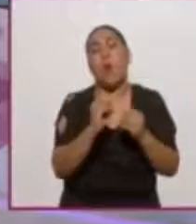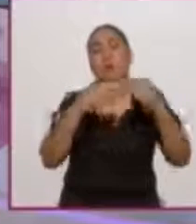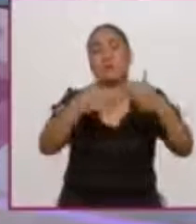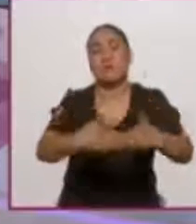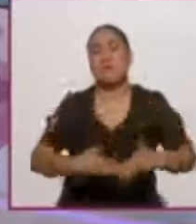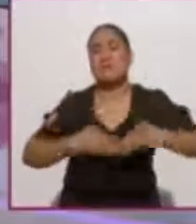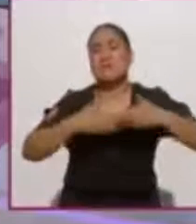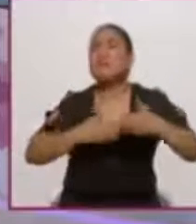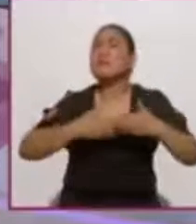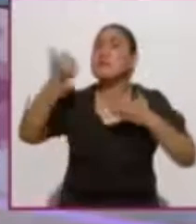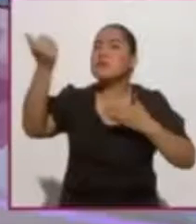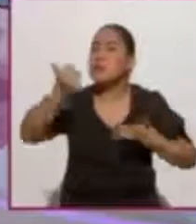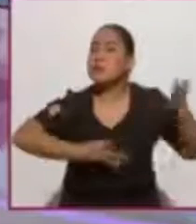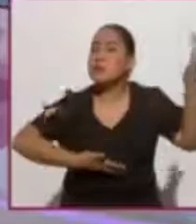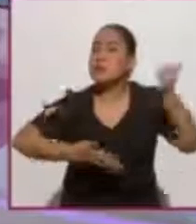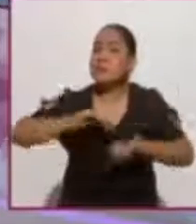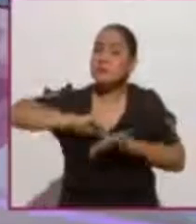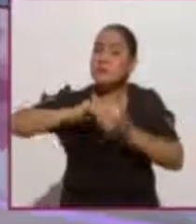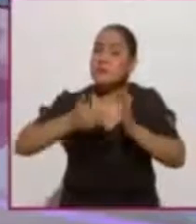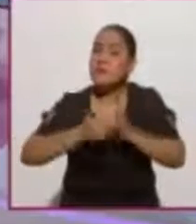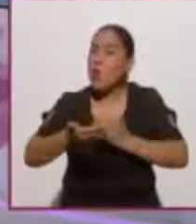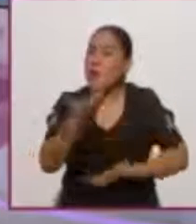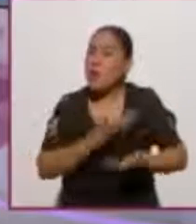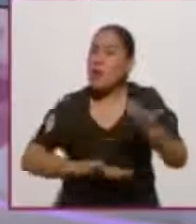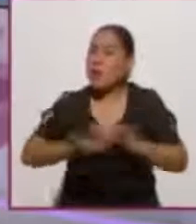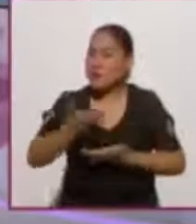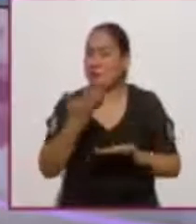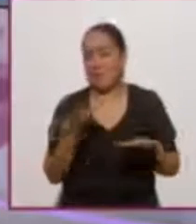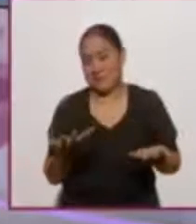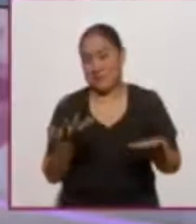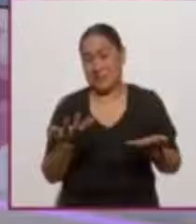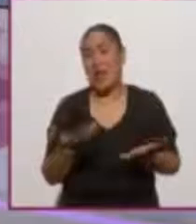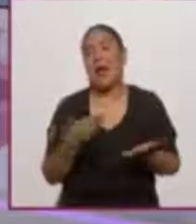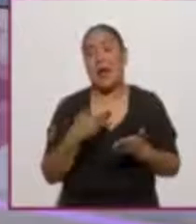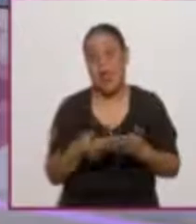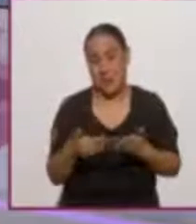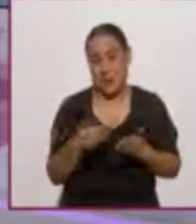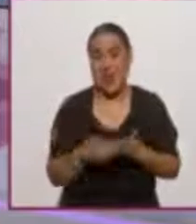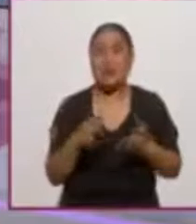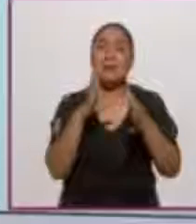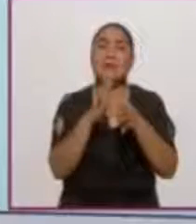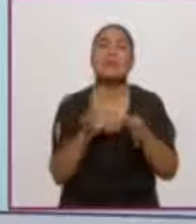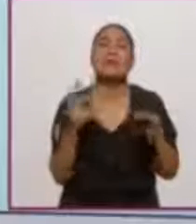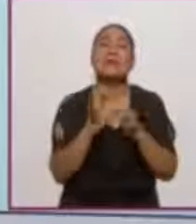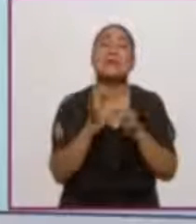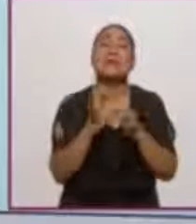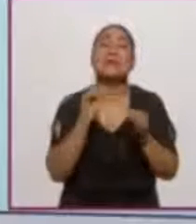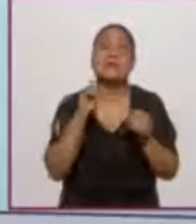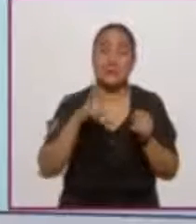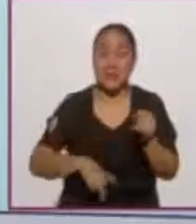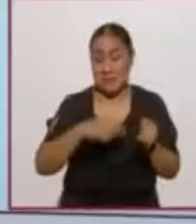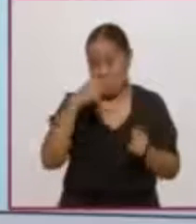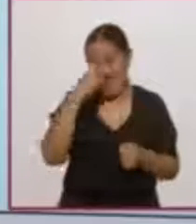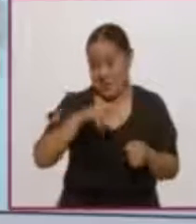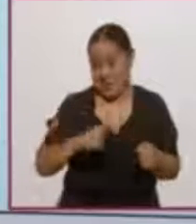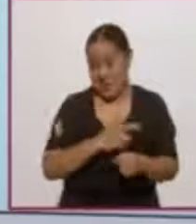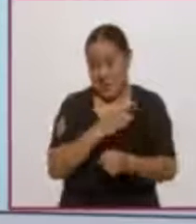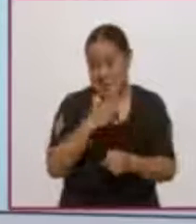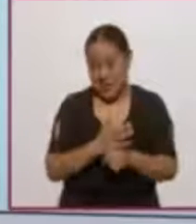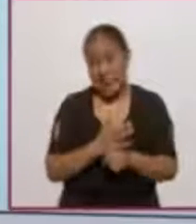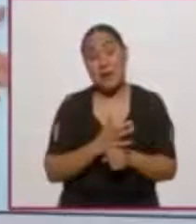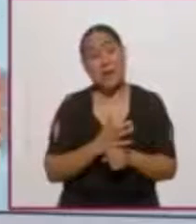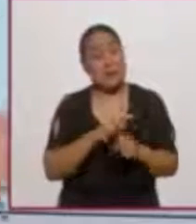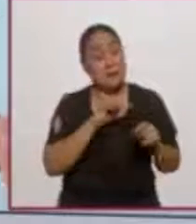y a veces hasta se ve como un asunto de seguridad nacional. Y si nos enmarcamos en lo que es nuestra República Mexicana por ambos